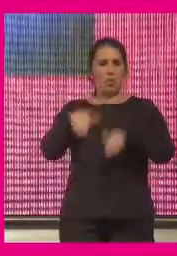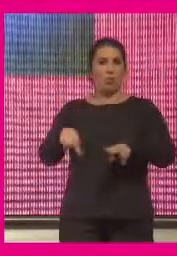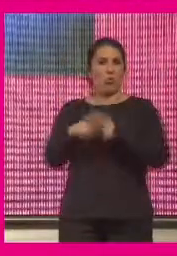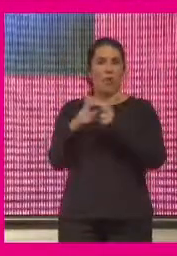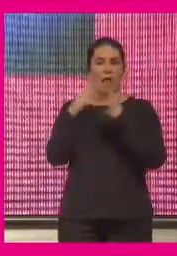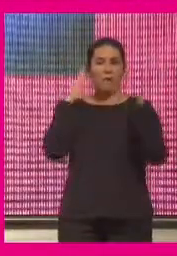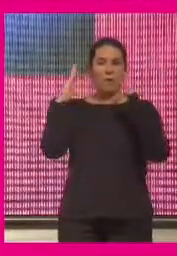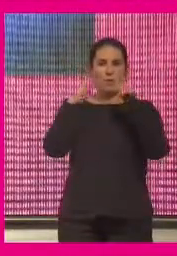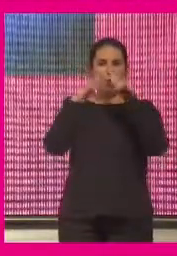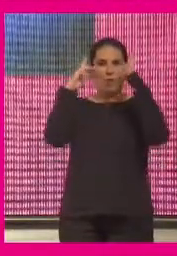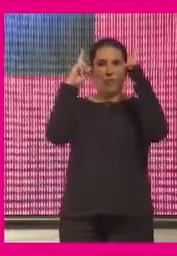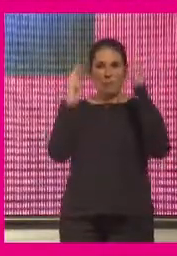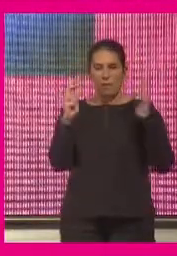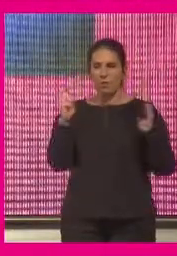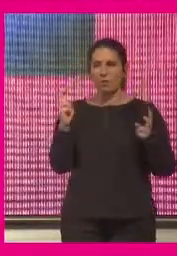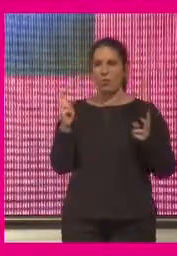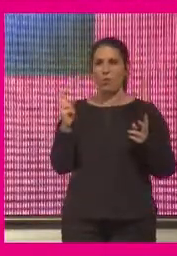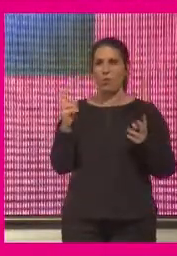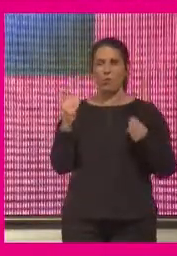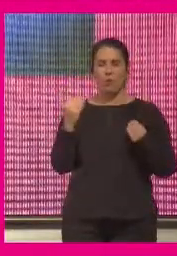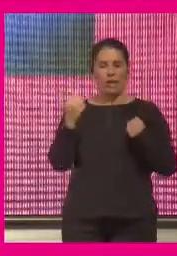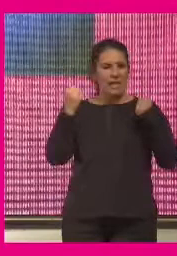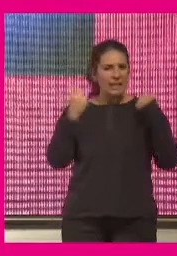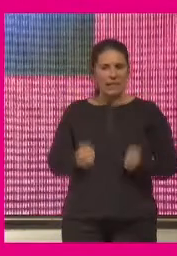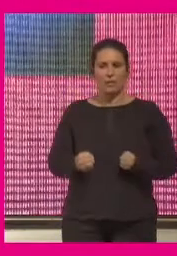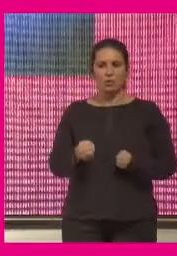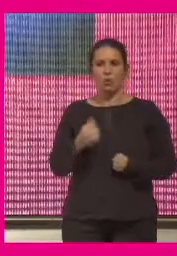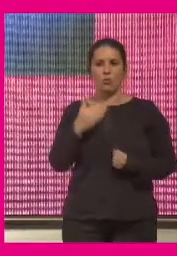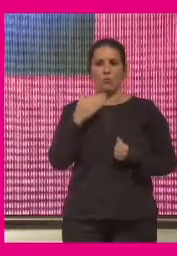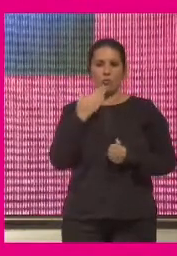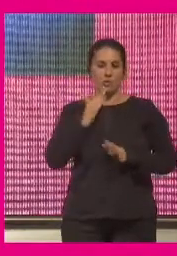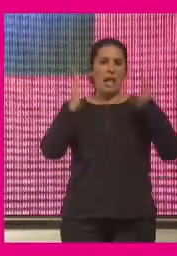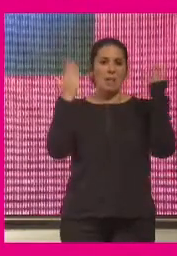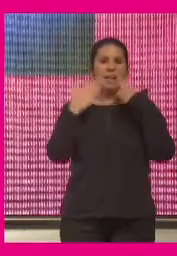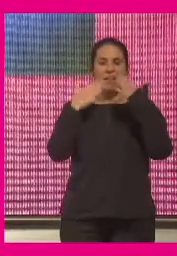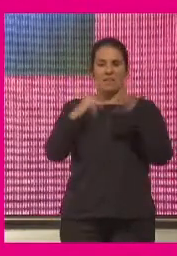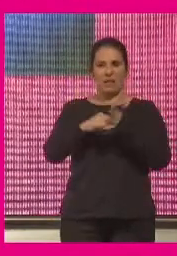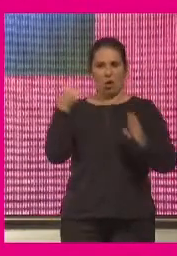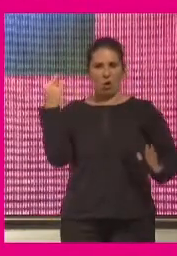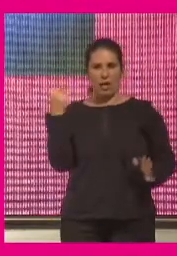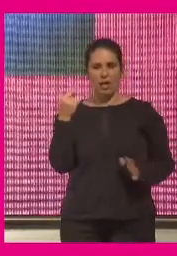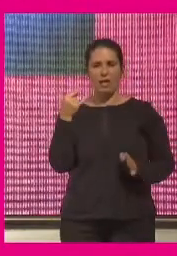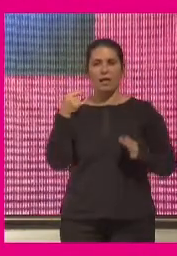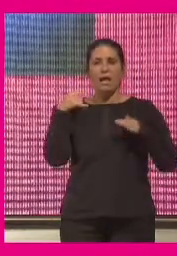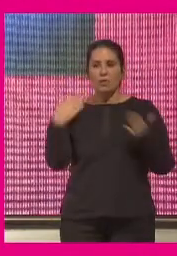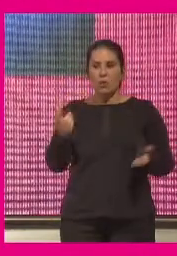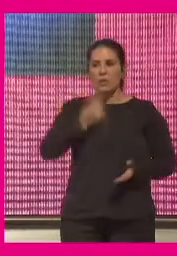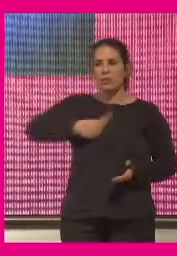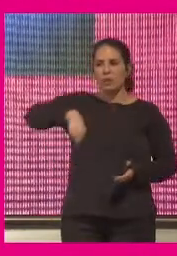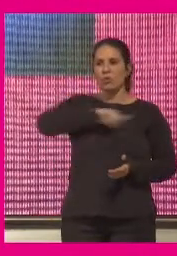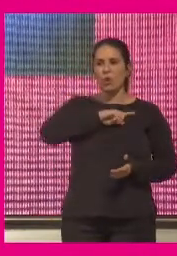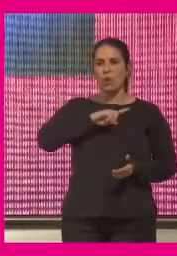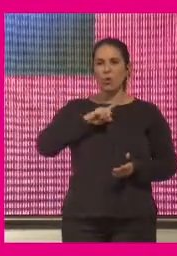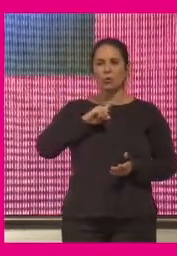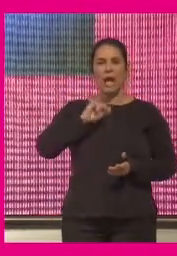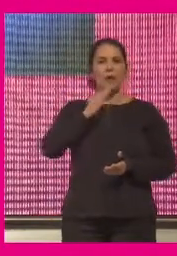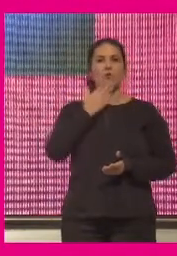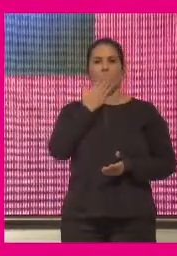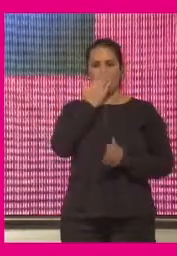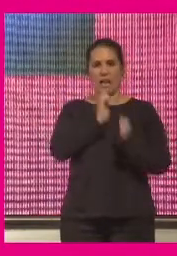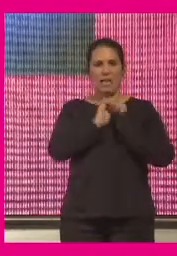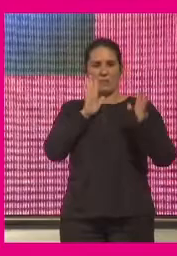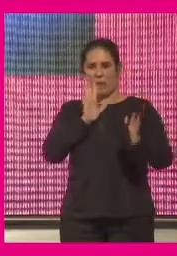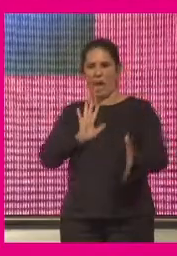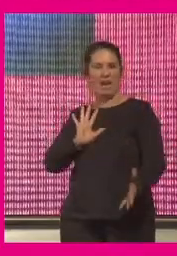confinamiento muy intenso gracias a la tecnología y hemos experimentado una clarísima inmersión